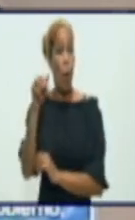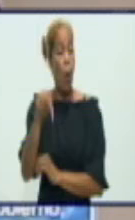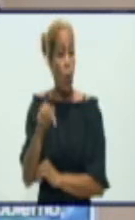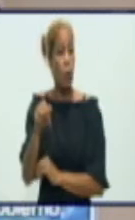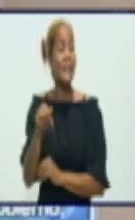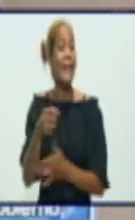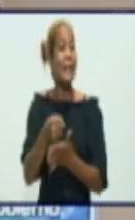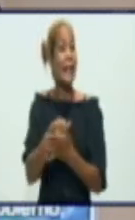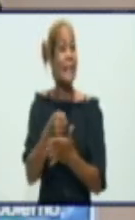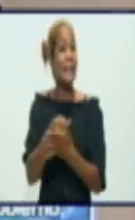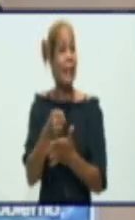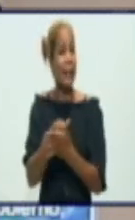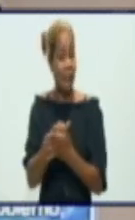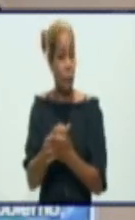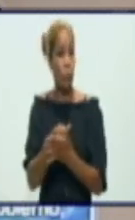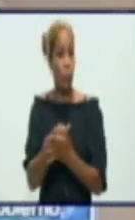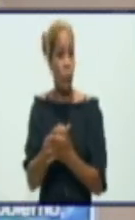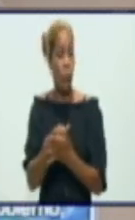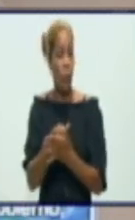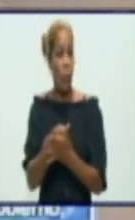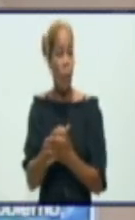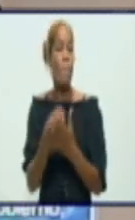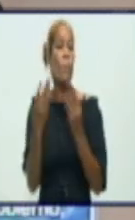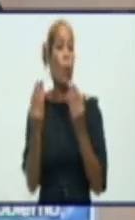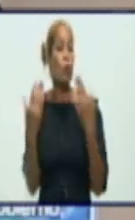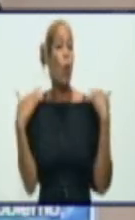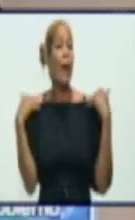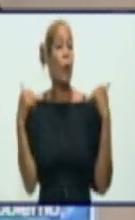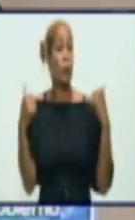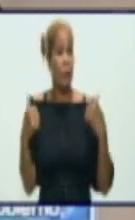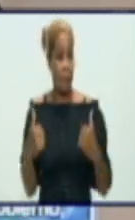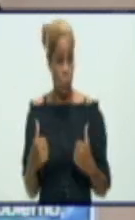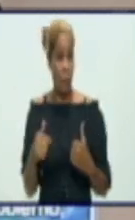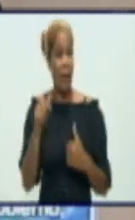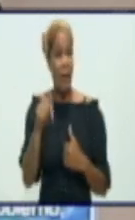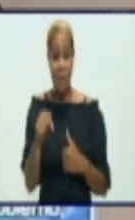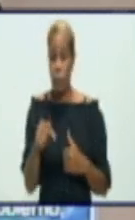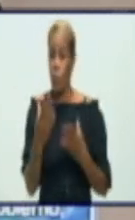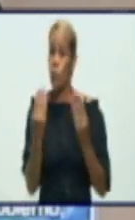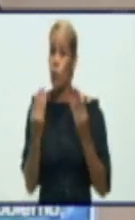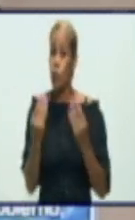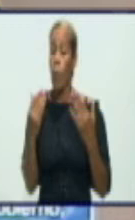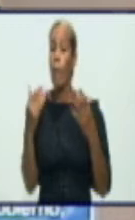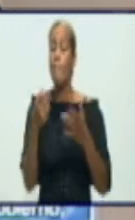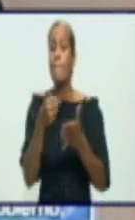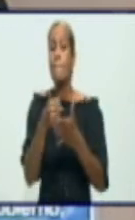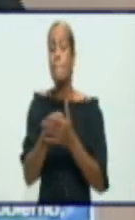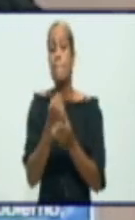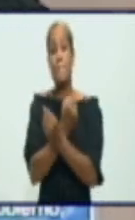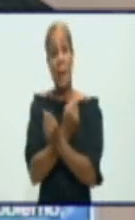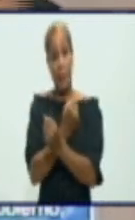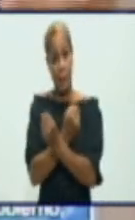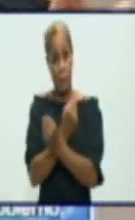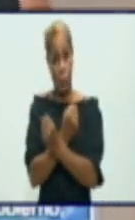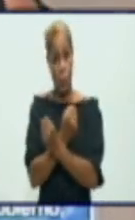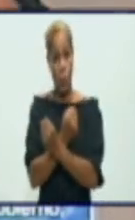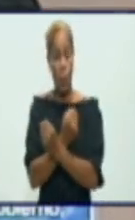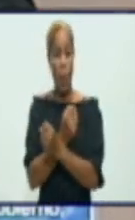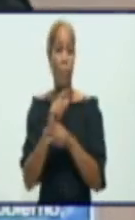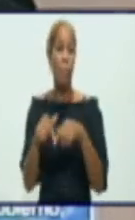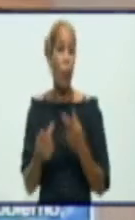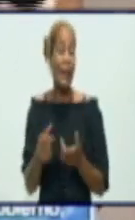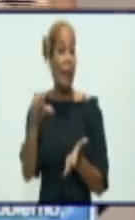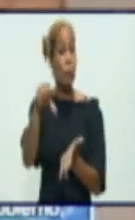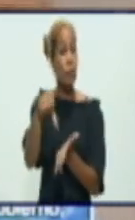directores de ONL que no haya un evento institucional. Muy peligroso un evento institucional en estas condiciones, porque el centro irradia a la comunidad